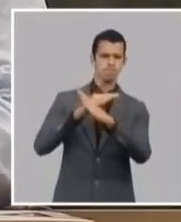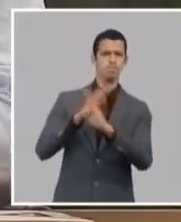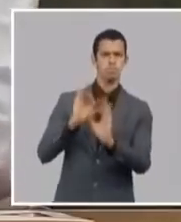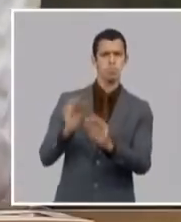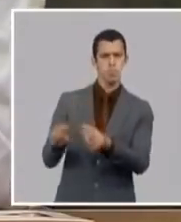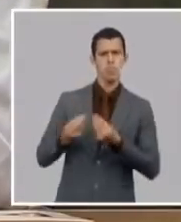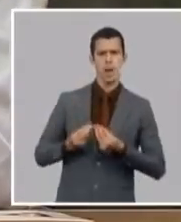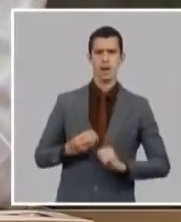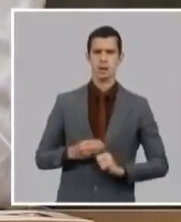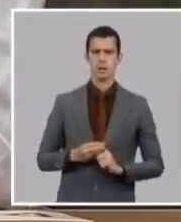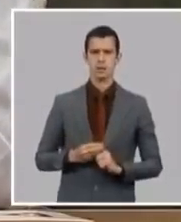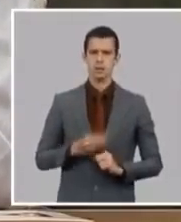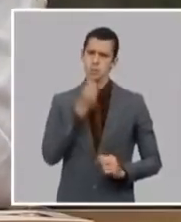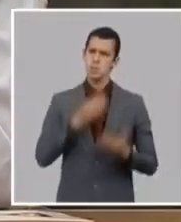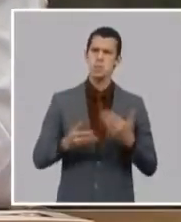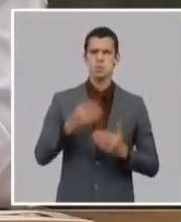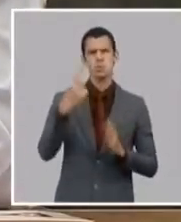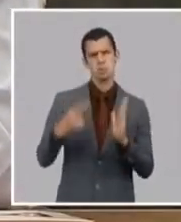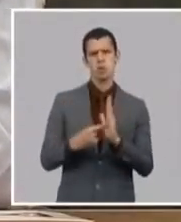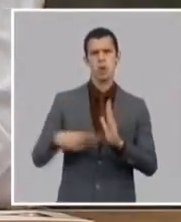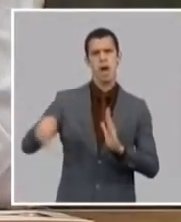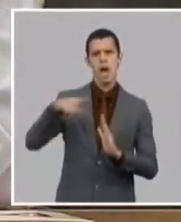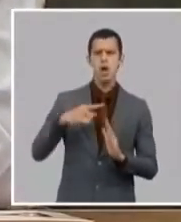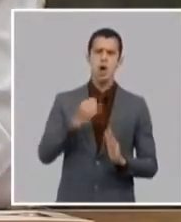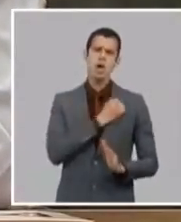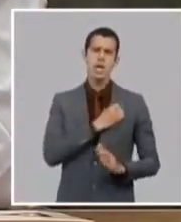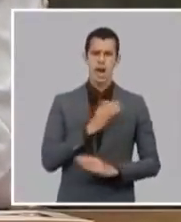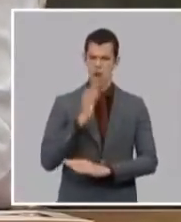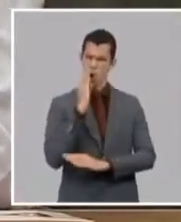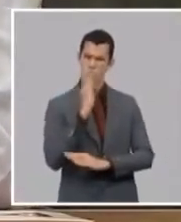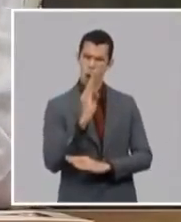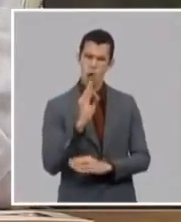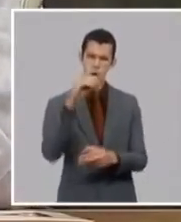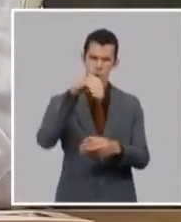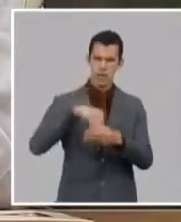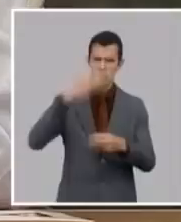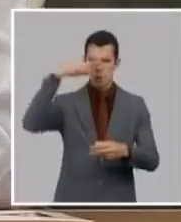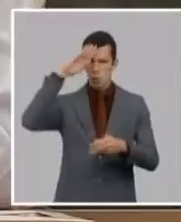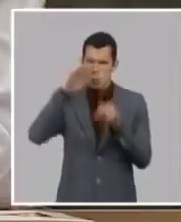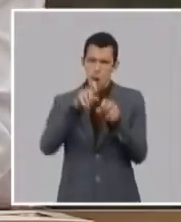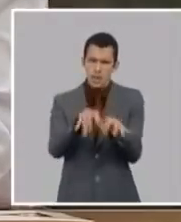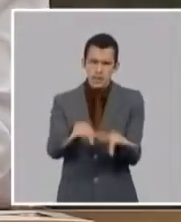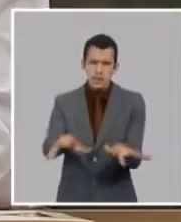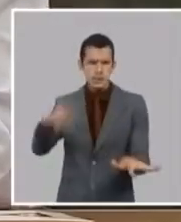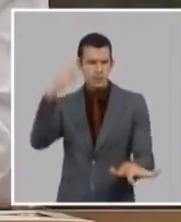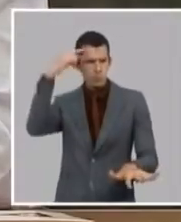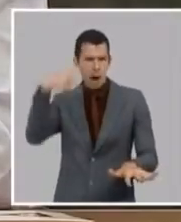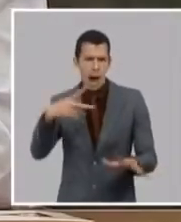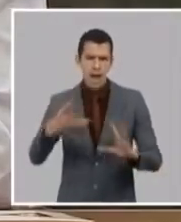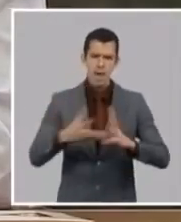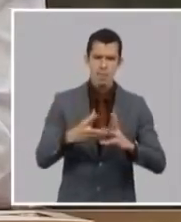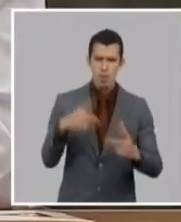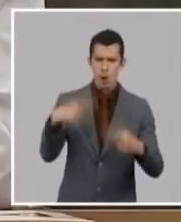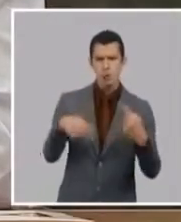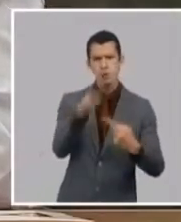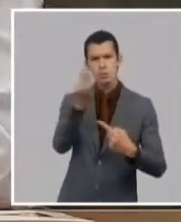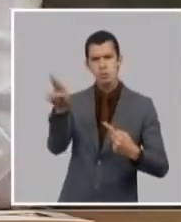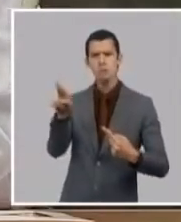campaña mediática cargada de odio de falsas noticias de ridículas y mentirosas imágenes